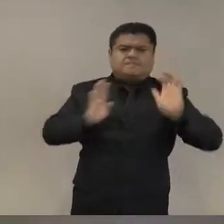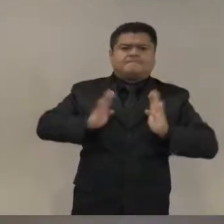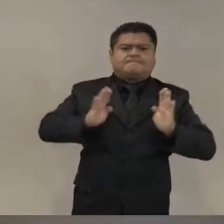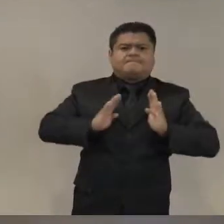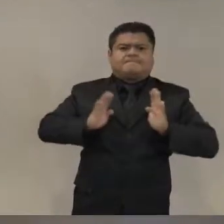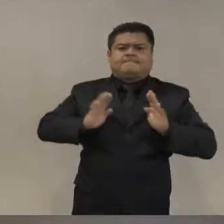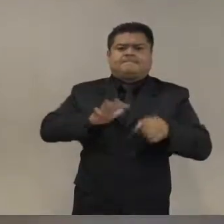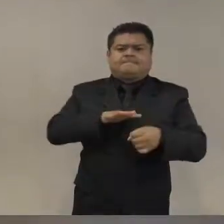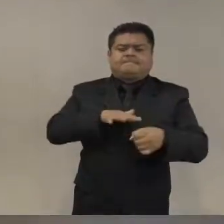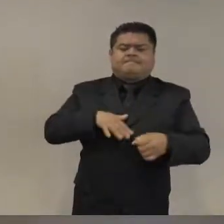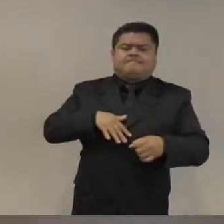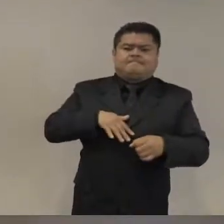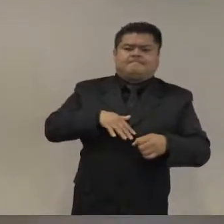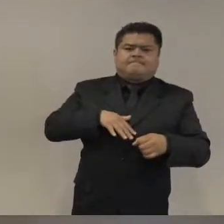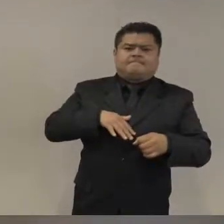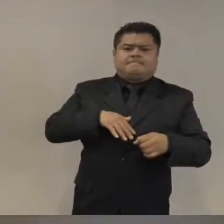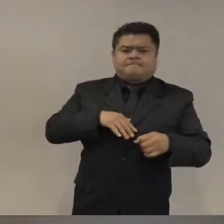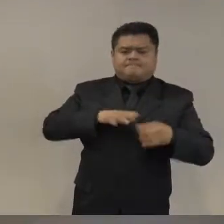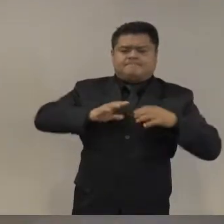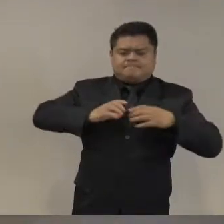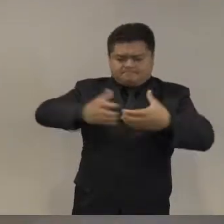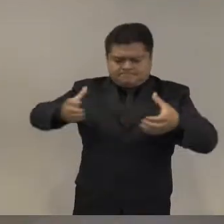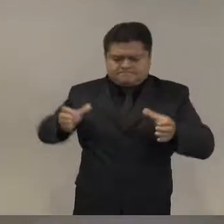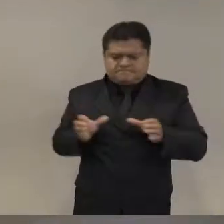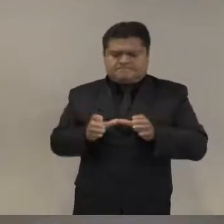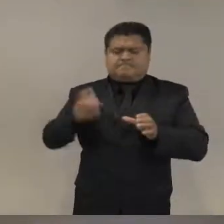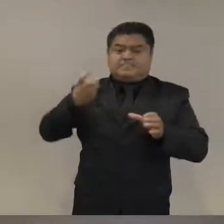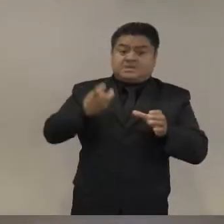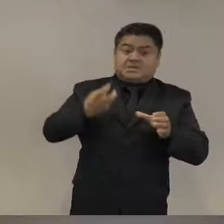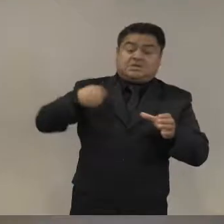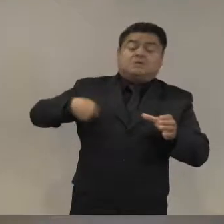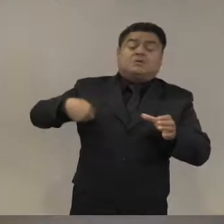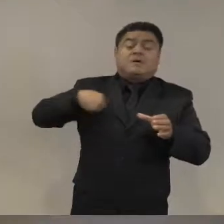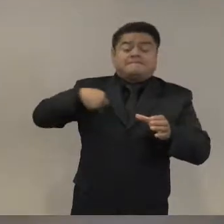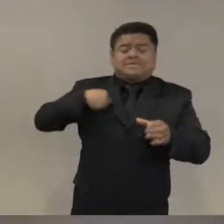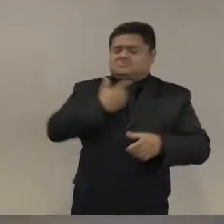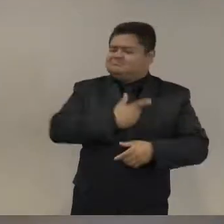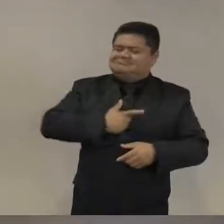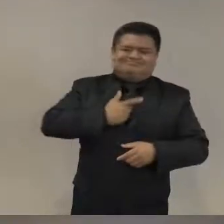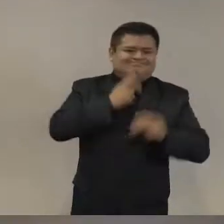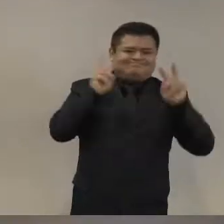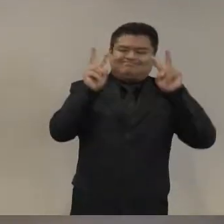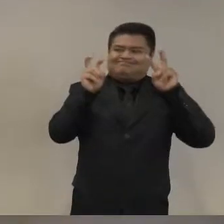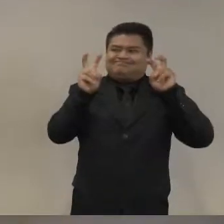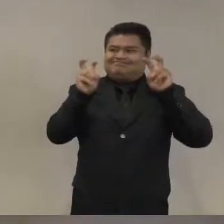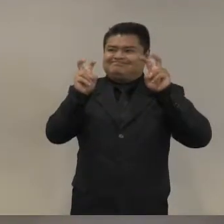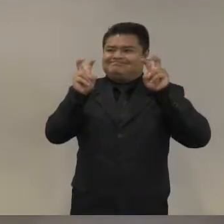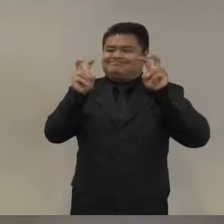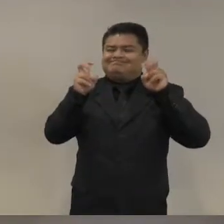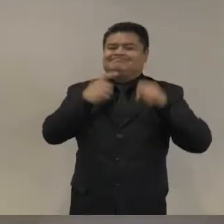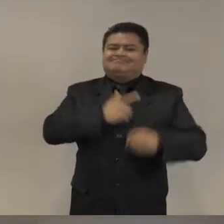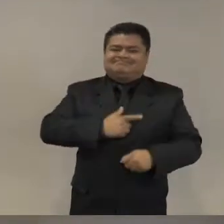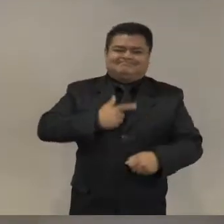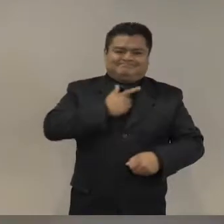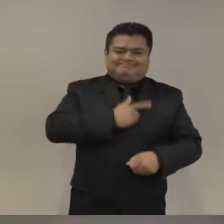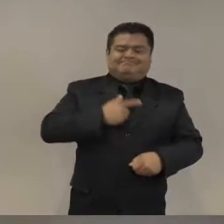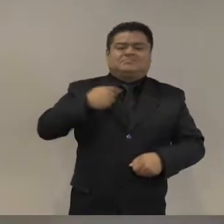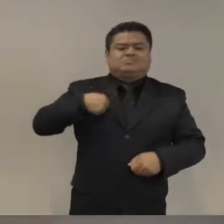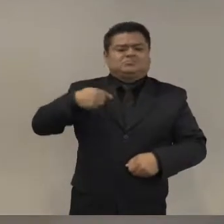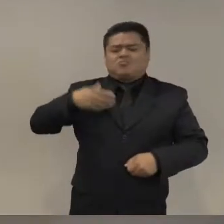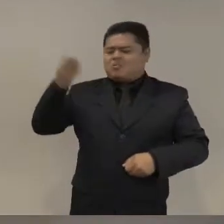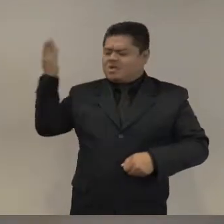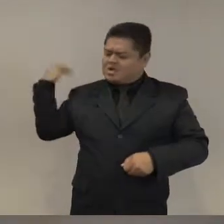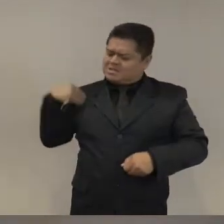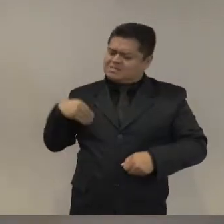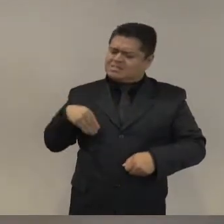10 años realmente, porque cuando tenía 10 años el gobierno de Ronald Reagan llegó y empezó a